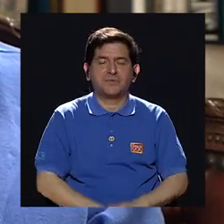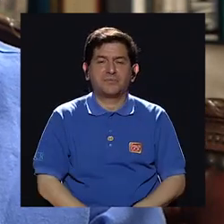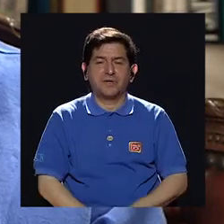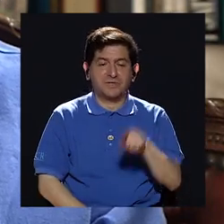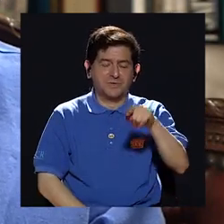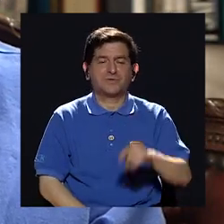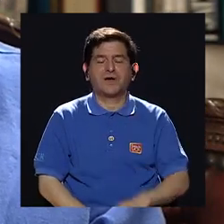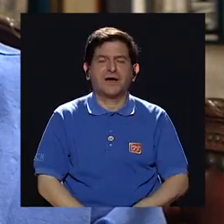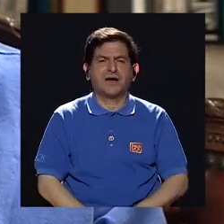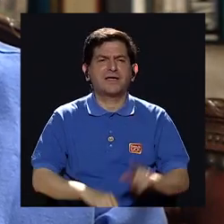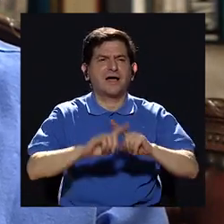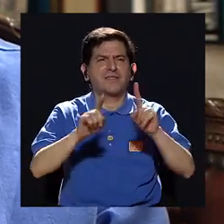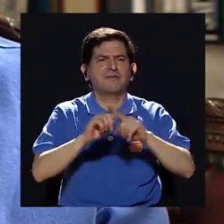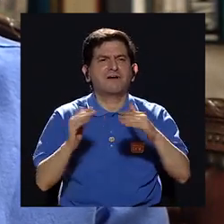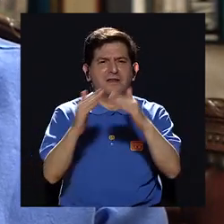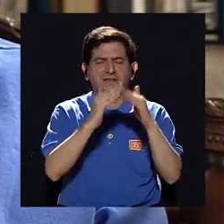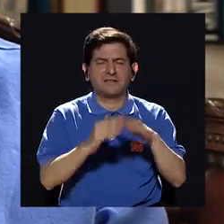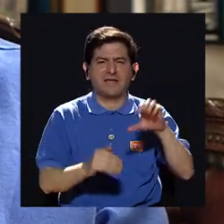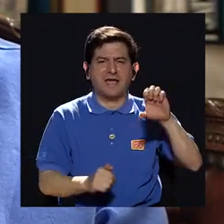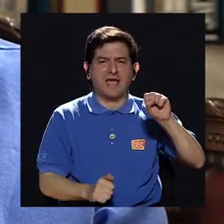Estocolmo y a Gotemburgo